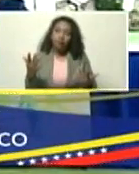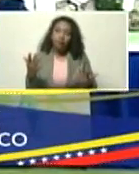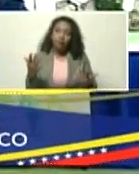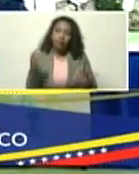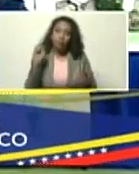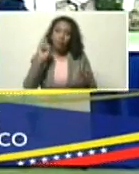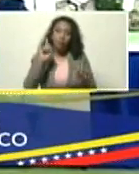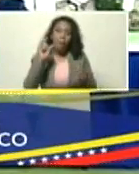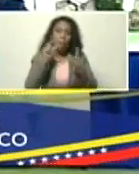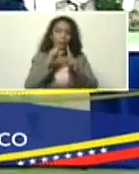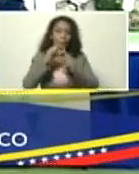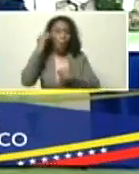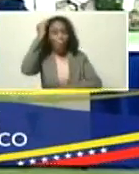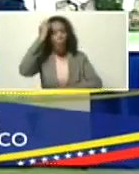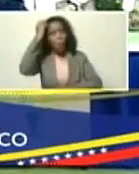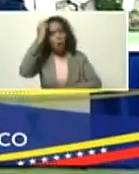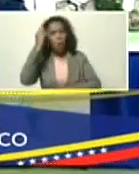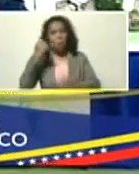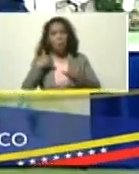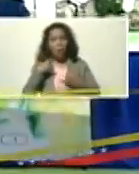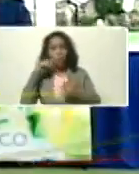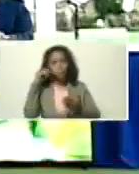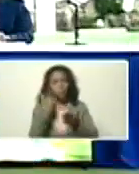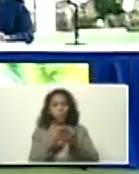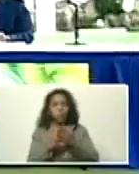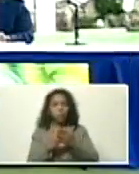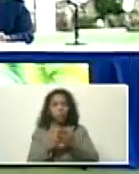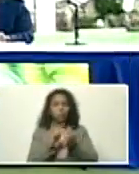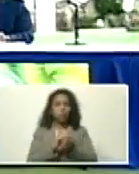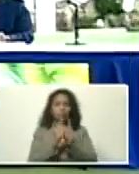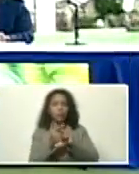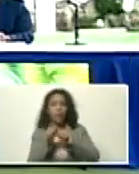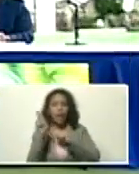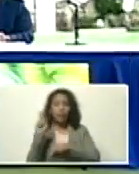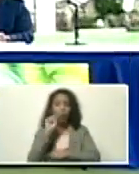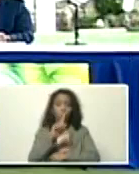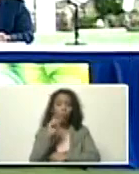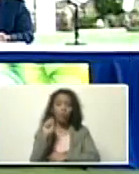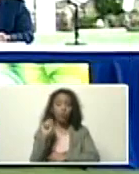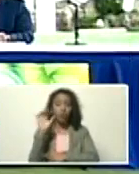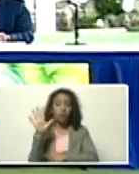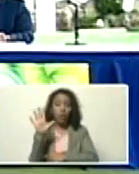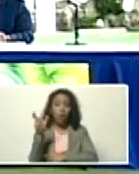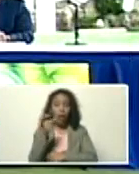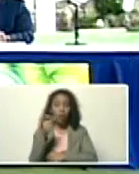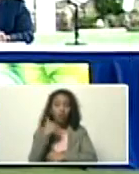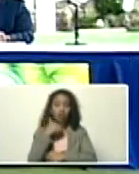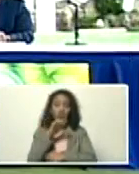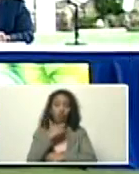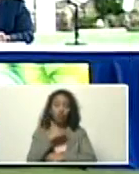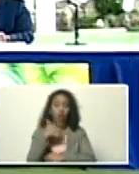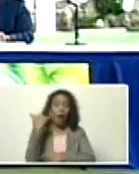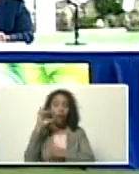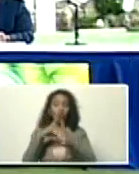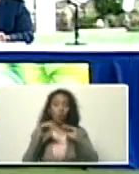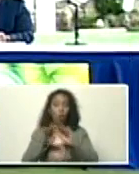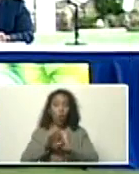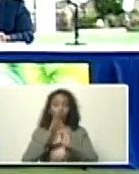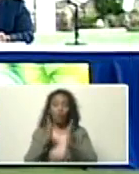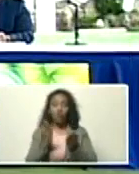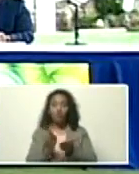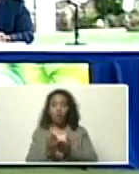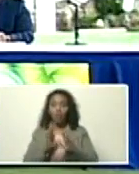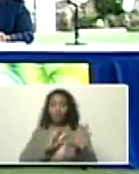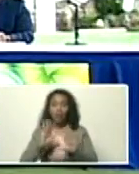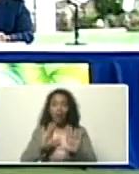argumentos, y pruebas en contrario, que ya ese 1.5 grados, lo tenemos, en todo el planeta, sin lugar a